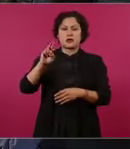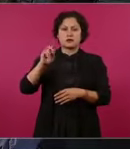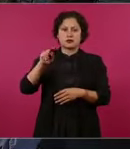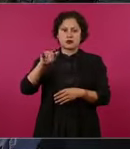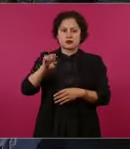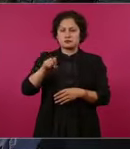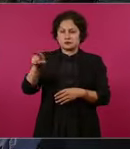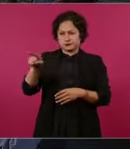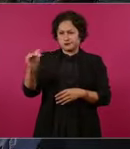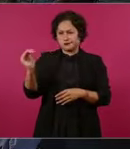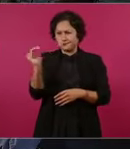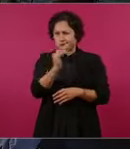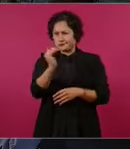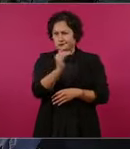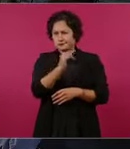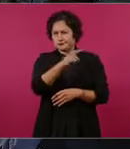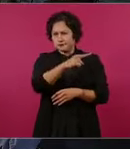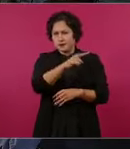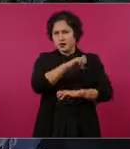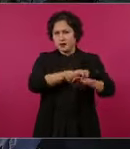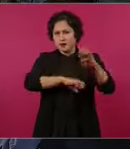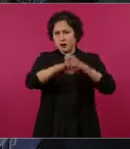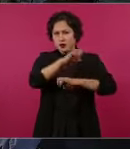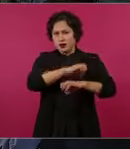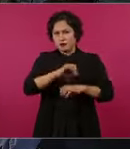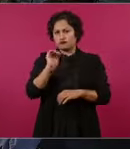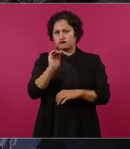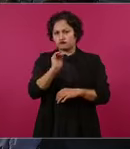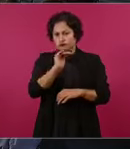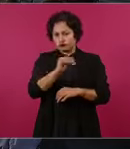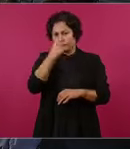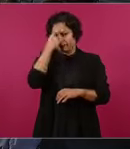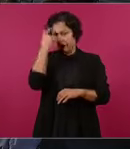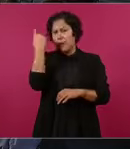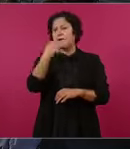busque al embajador y que